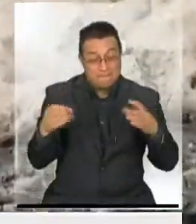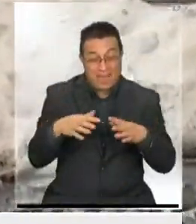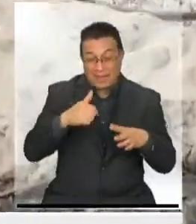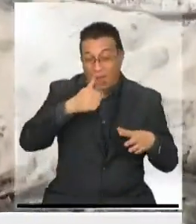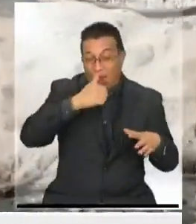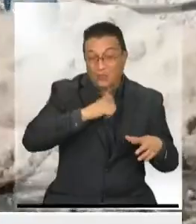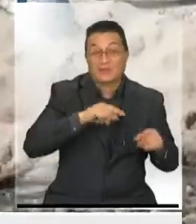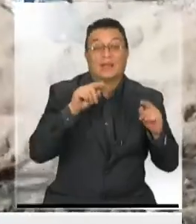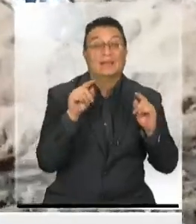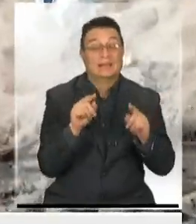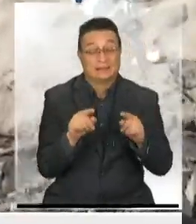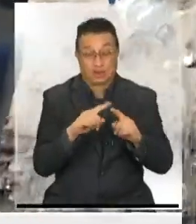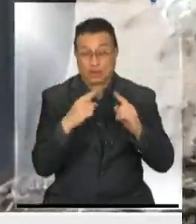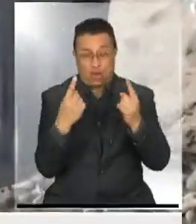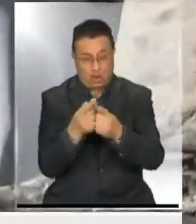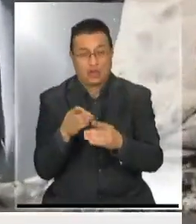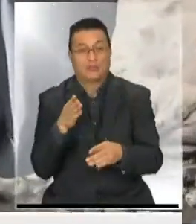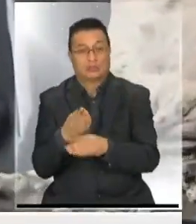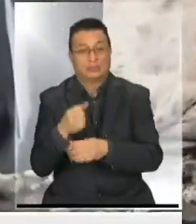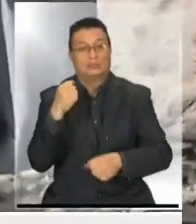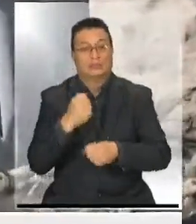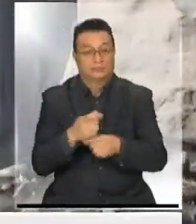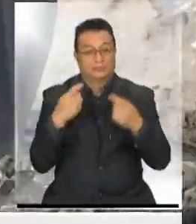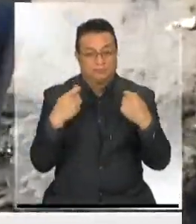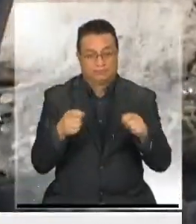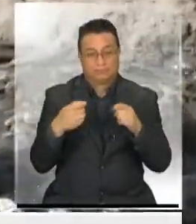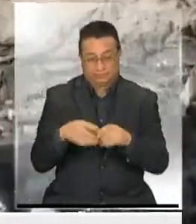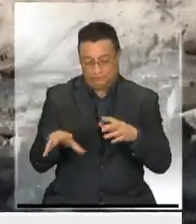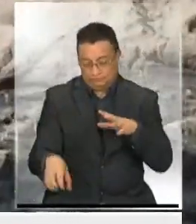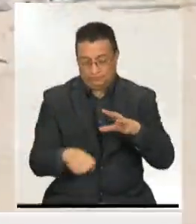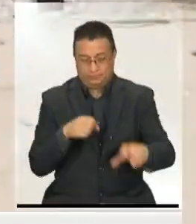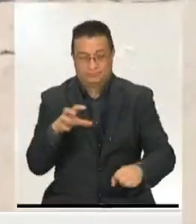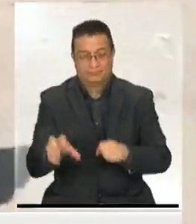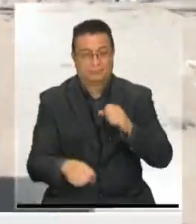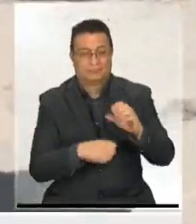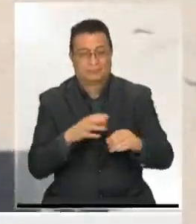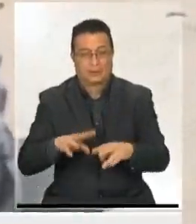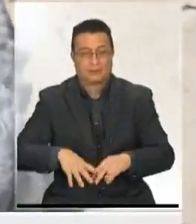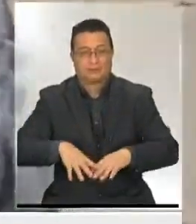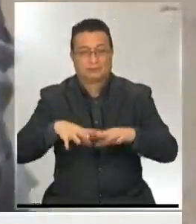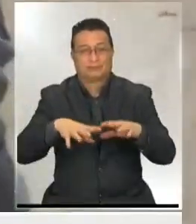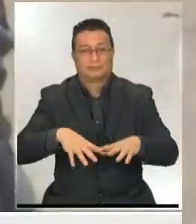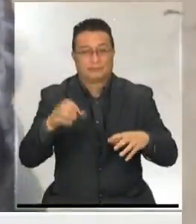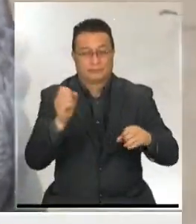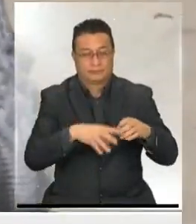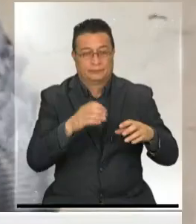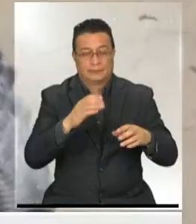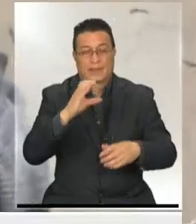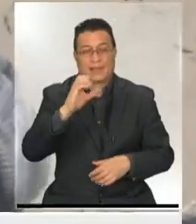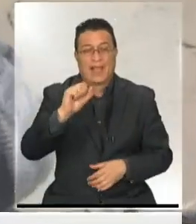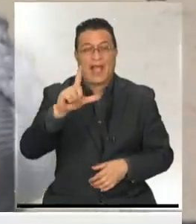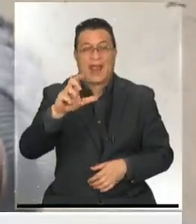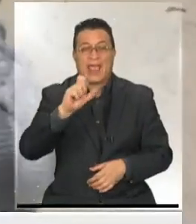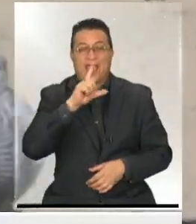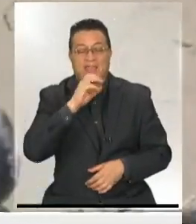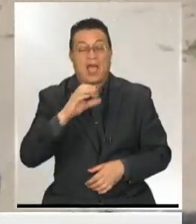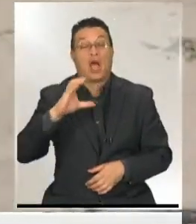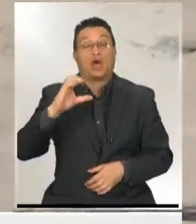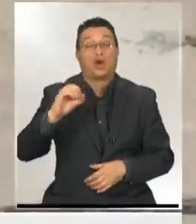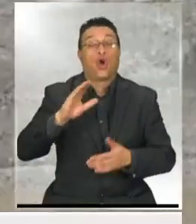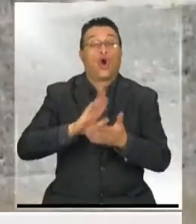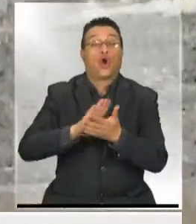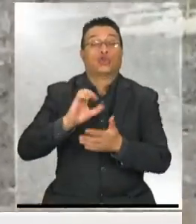dedicado allá en la playa a recolectar los desechos acumulados. Todo esto en la caleta de Cocholwe,